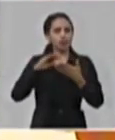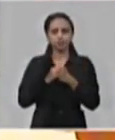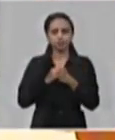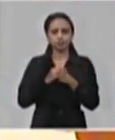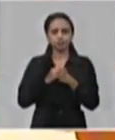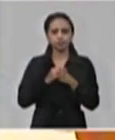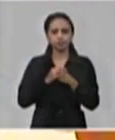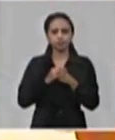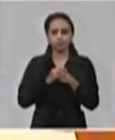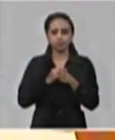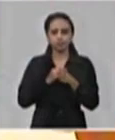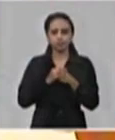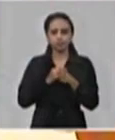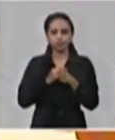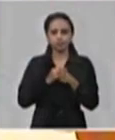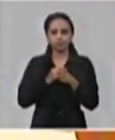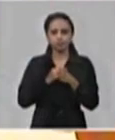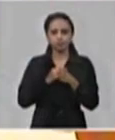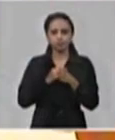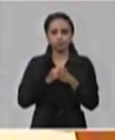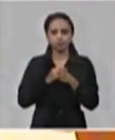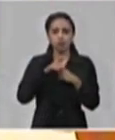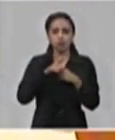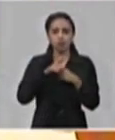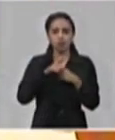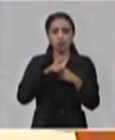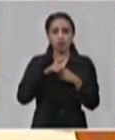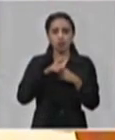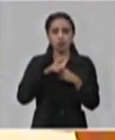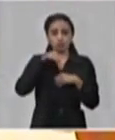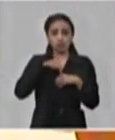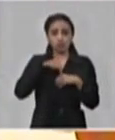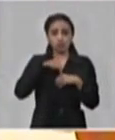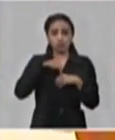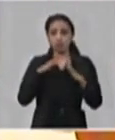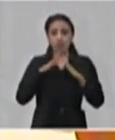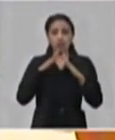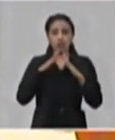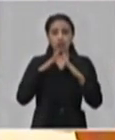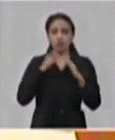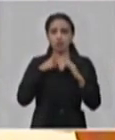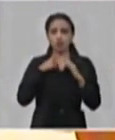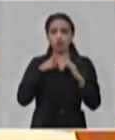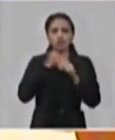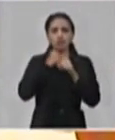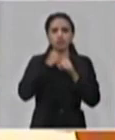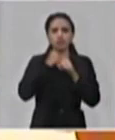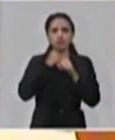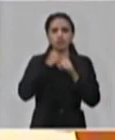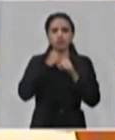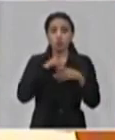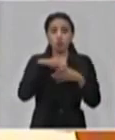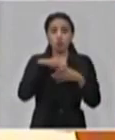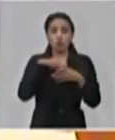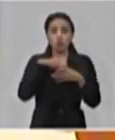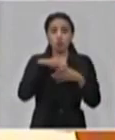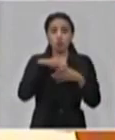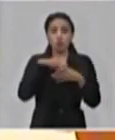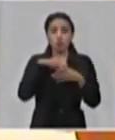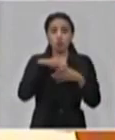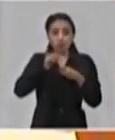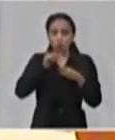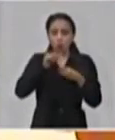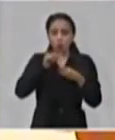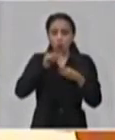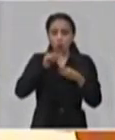Evitar desplazamiento innecesario, es decir, y sobre todo si son para lugares de grandes concentraciones,